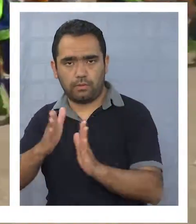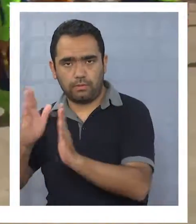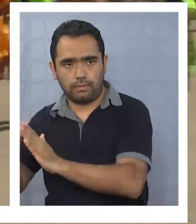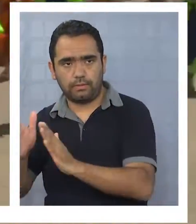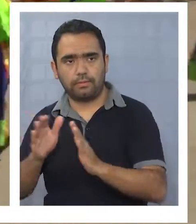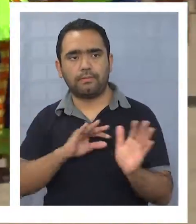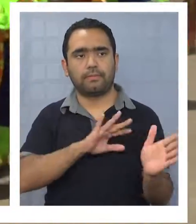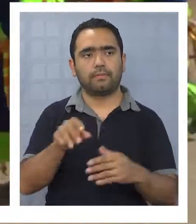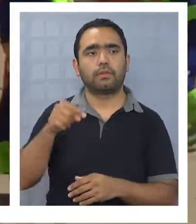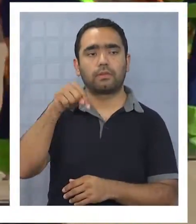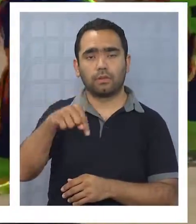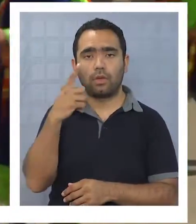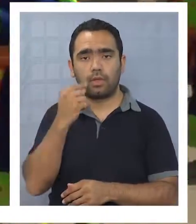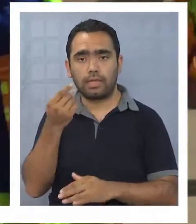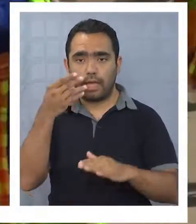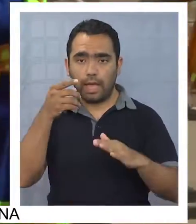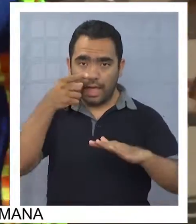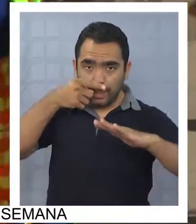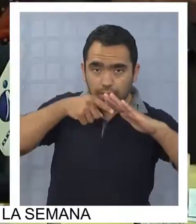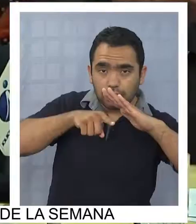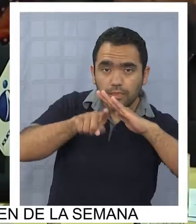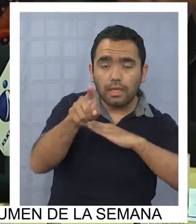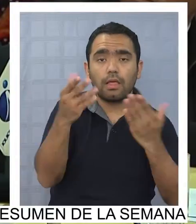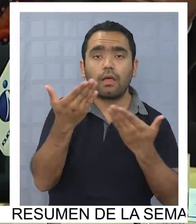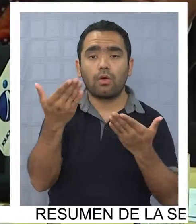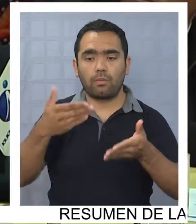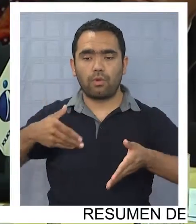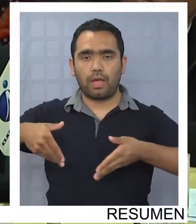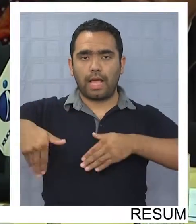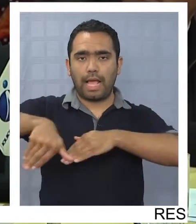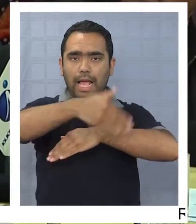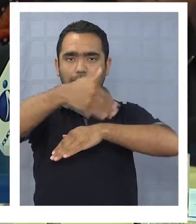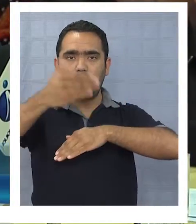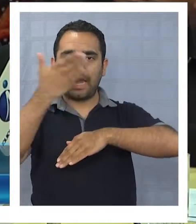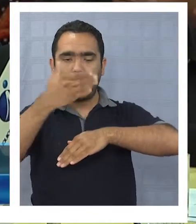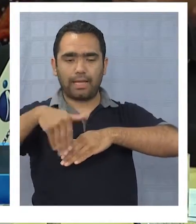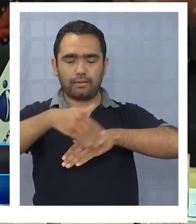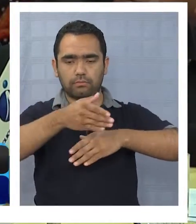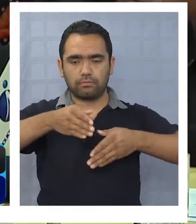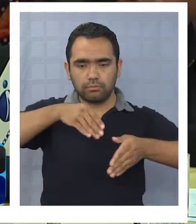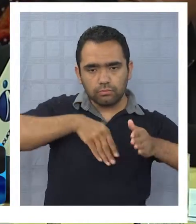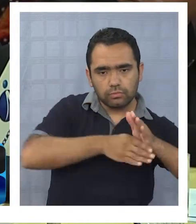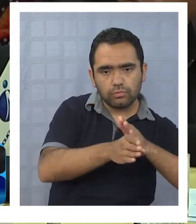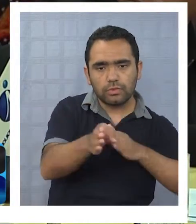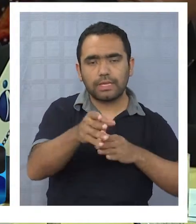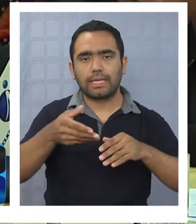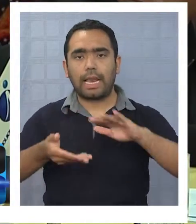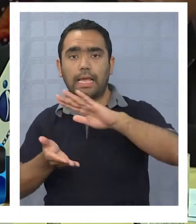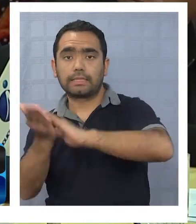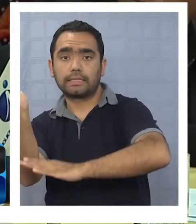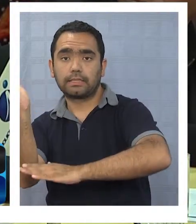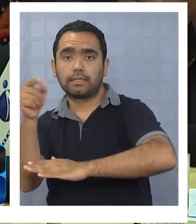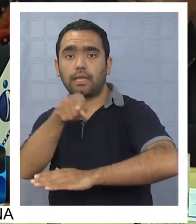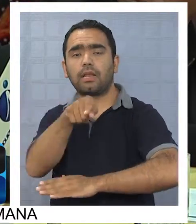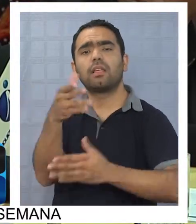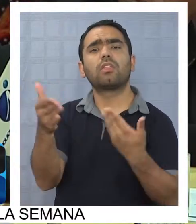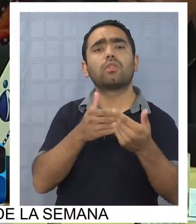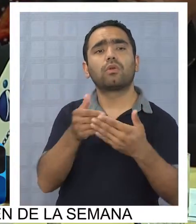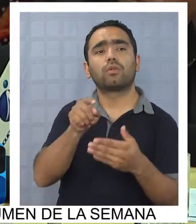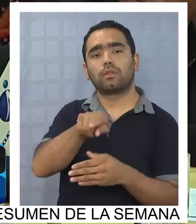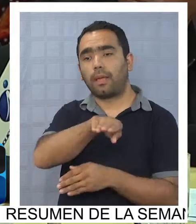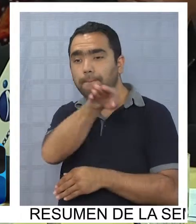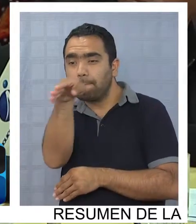Hoy día, la entrada hacia el pueblo va a ser por la carretera y la salida va a ser por el alto, por la